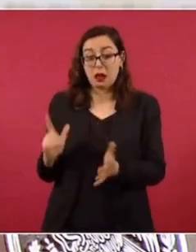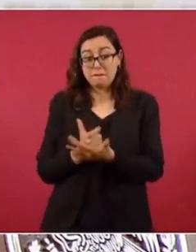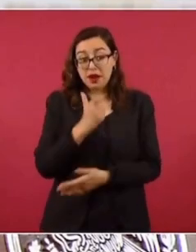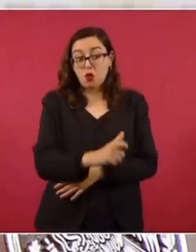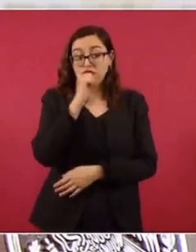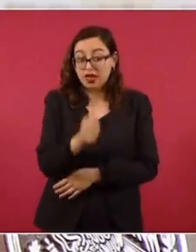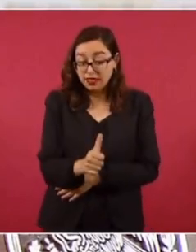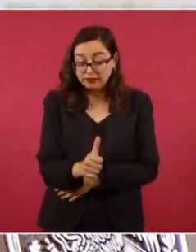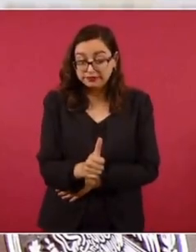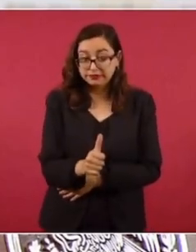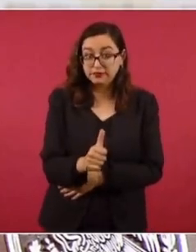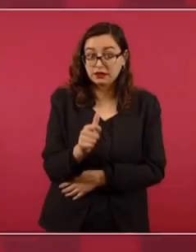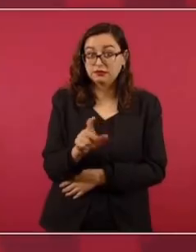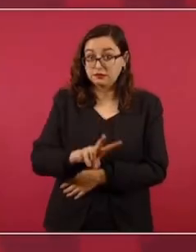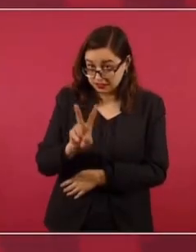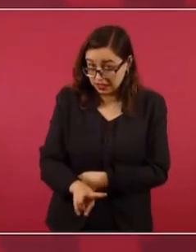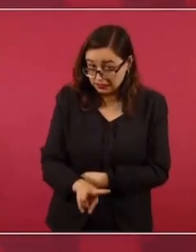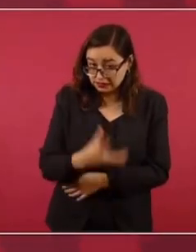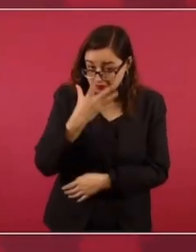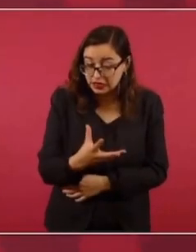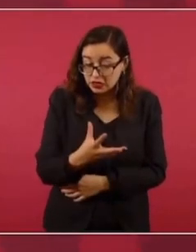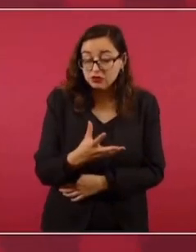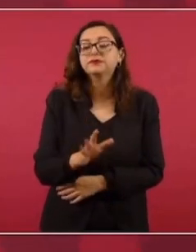no los indemnizaron,